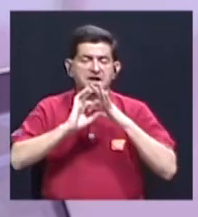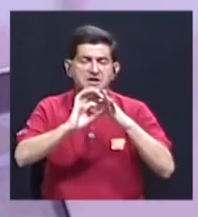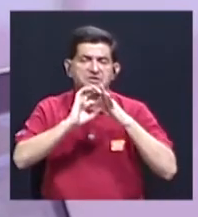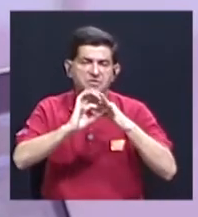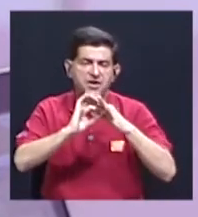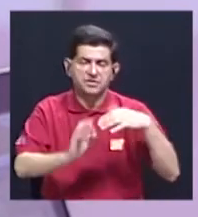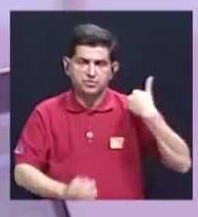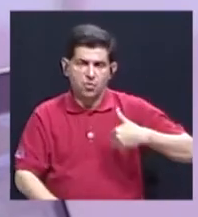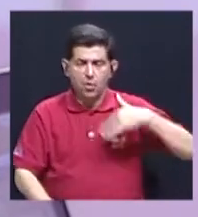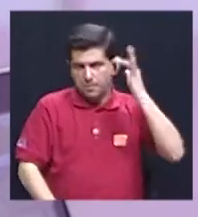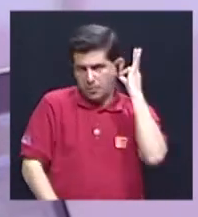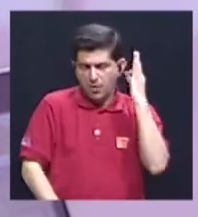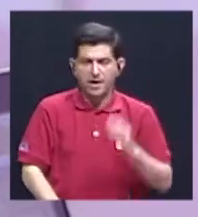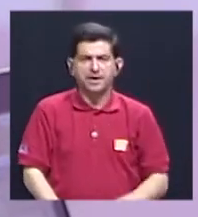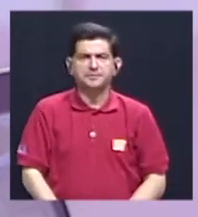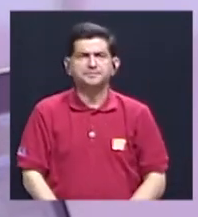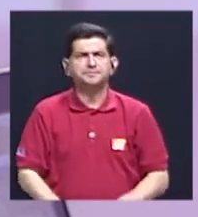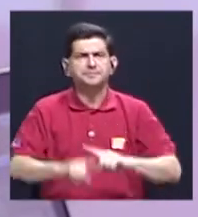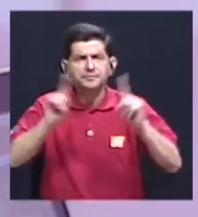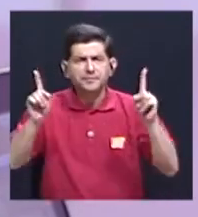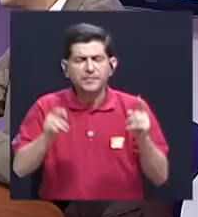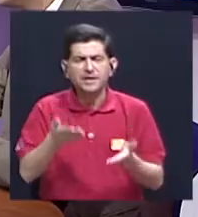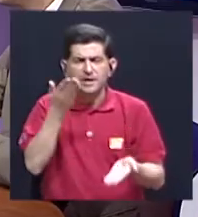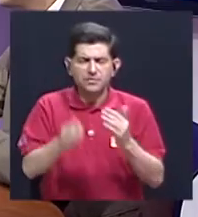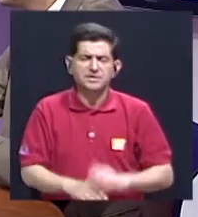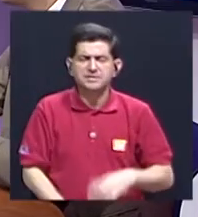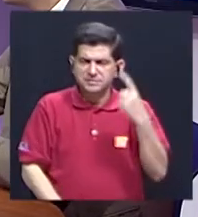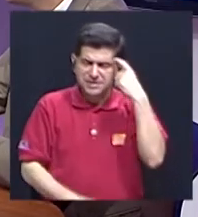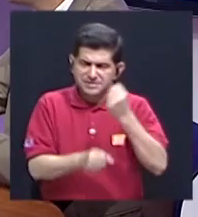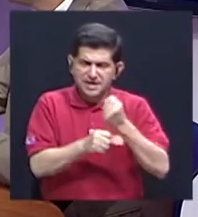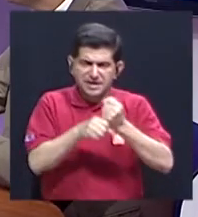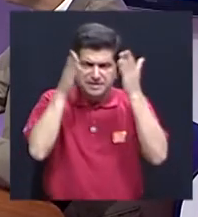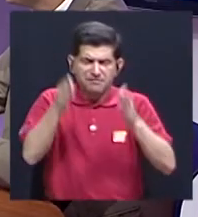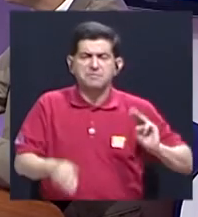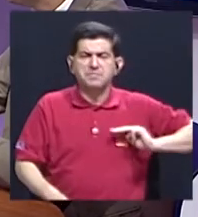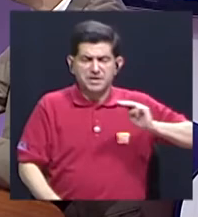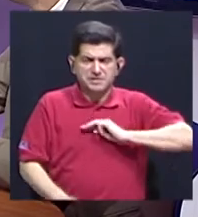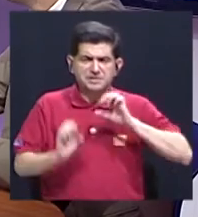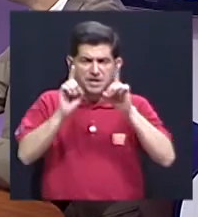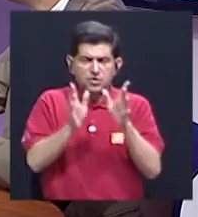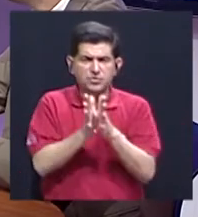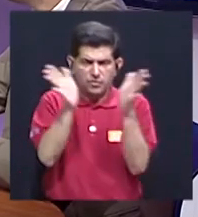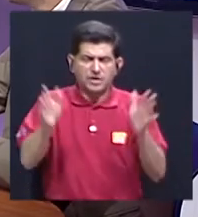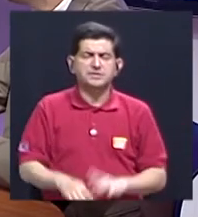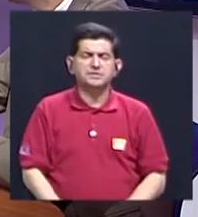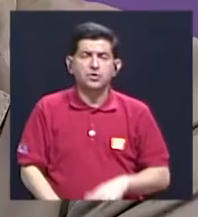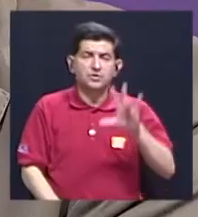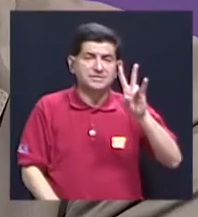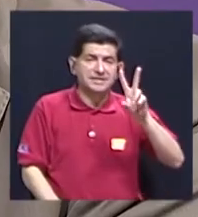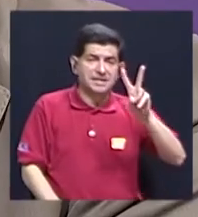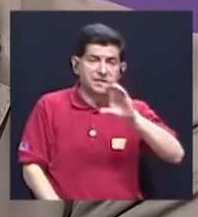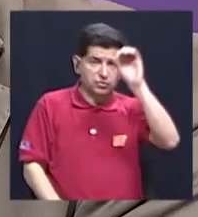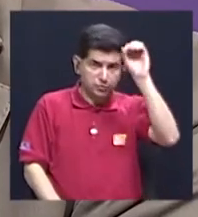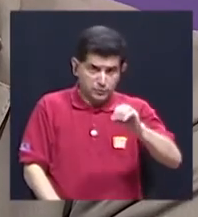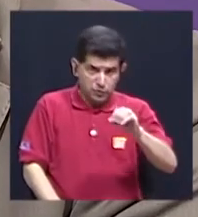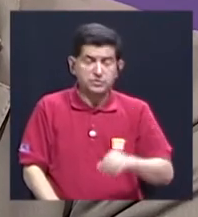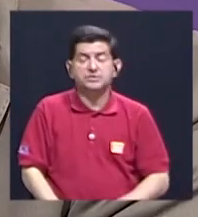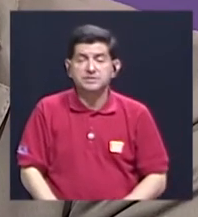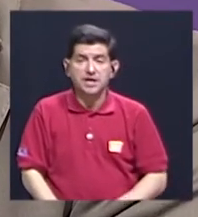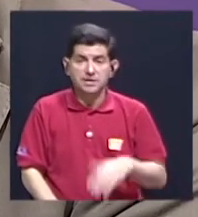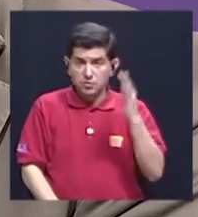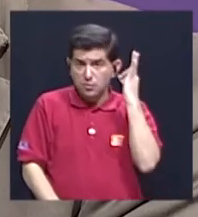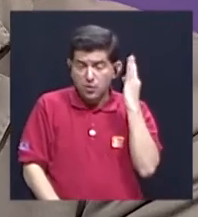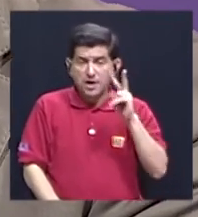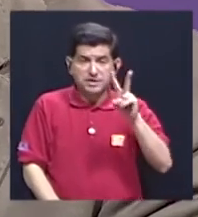hombres y las mujeres. Doña Sonia, es que la planilla del Ministerio de Educación Pública la domina mujeres. El 72% son mujeres y el 28%